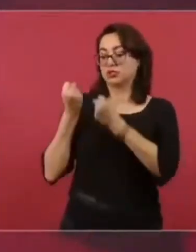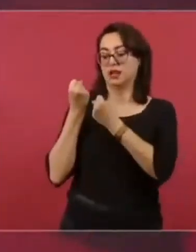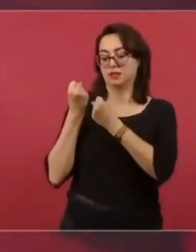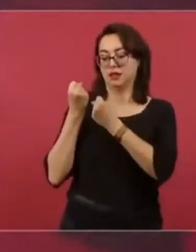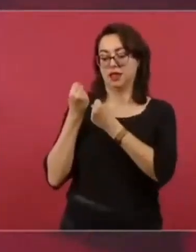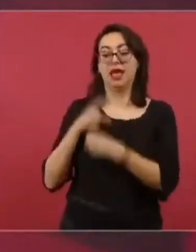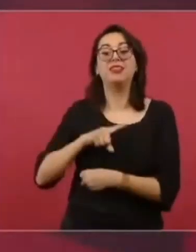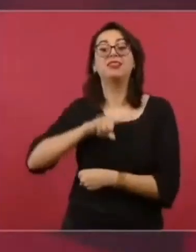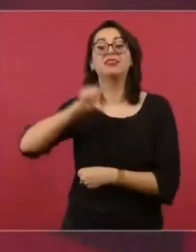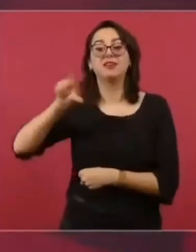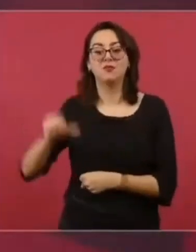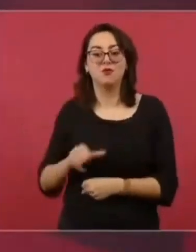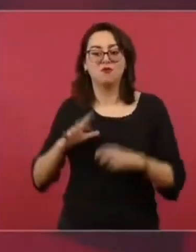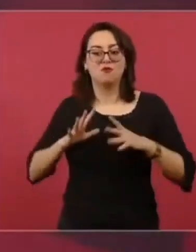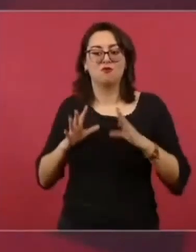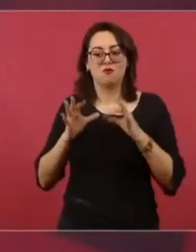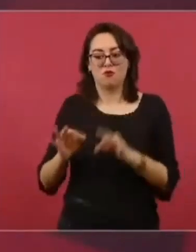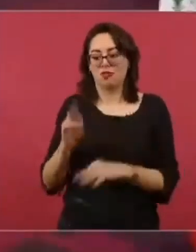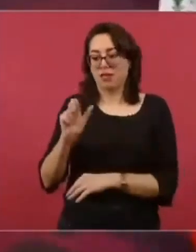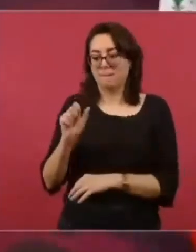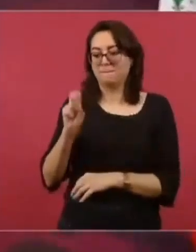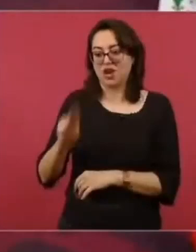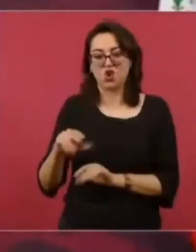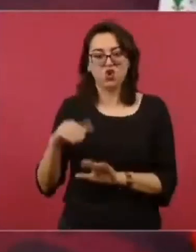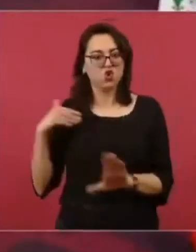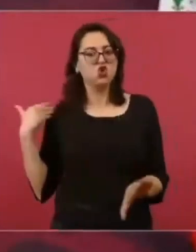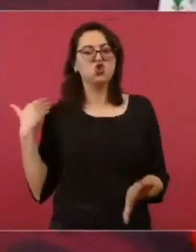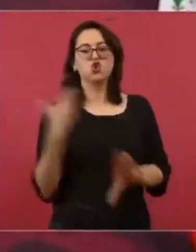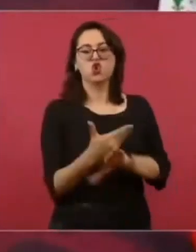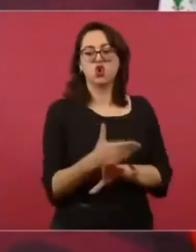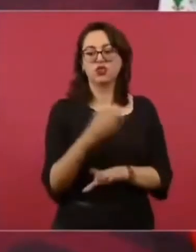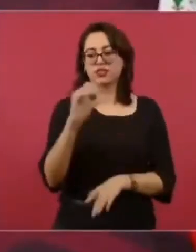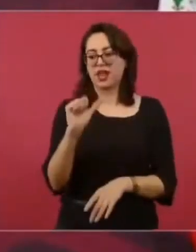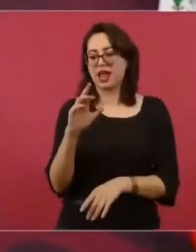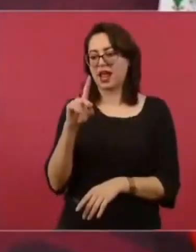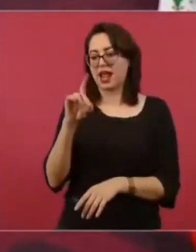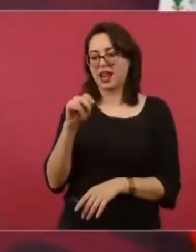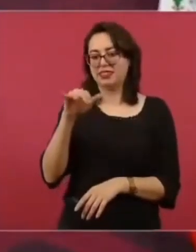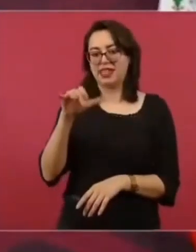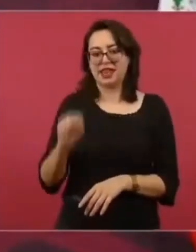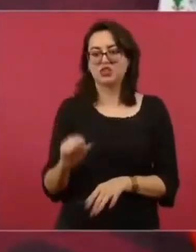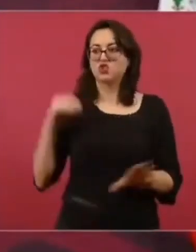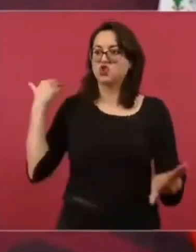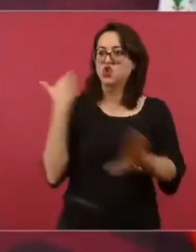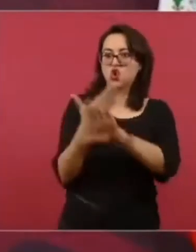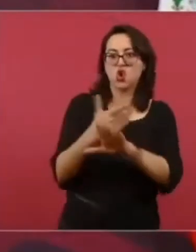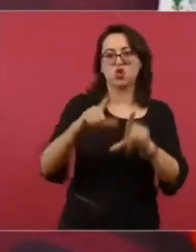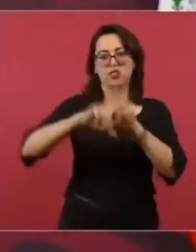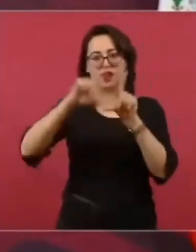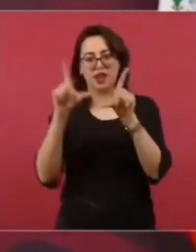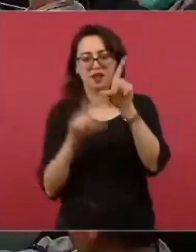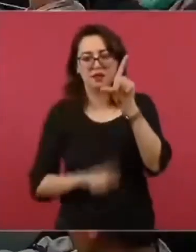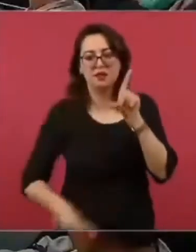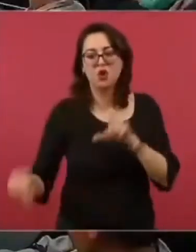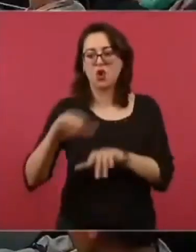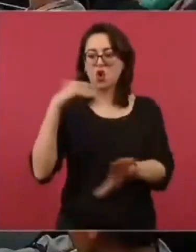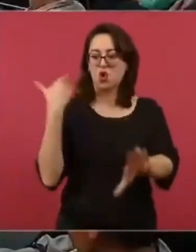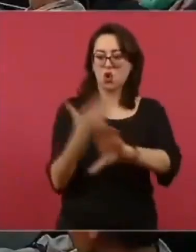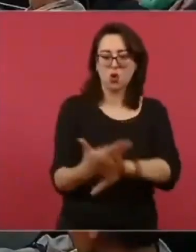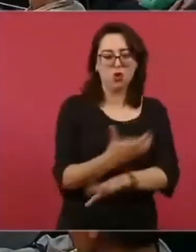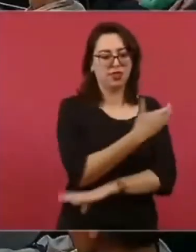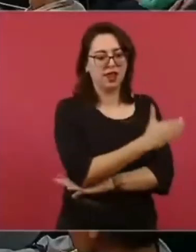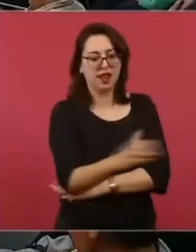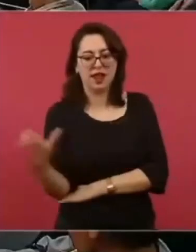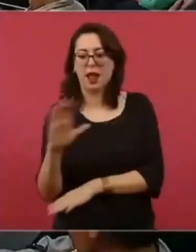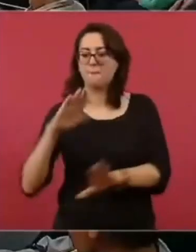política popular y patriótica del general Cárdenas. Para eso surgió el PAN. En contra del ejido, en contra de la escuela